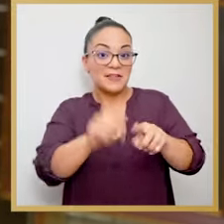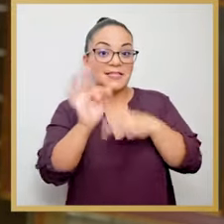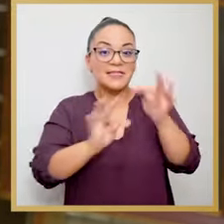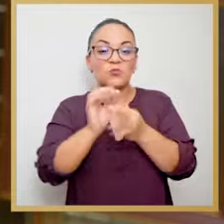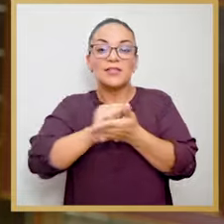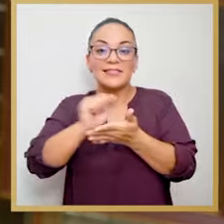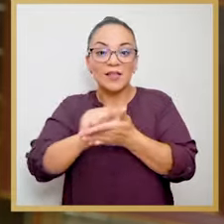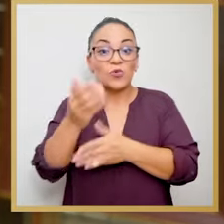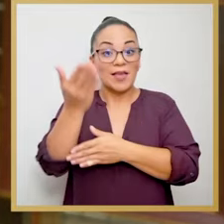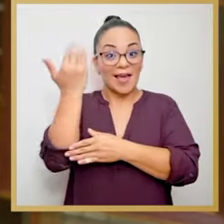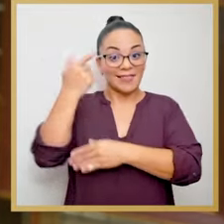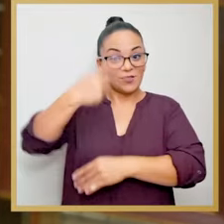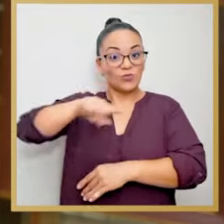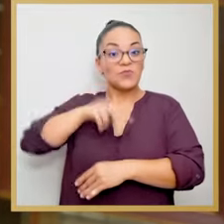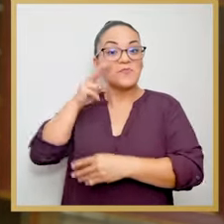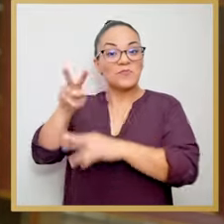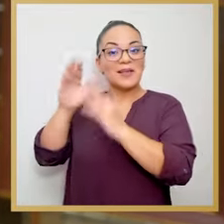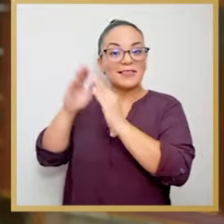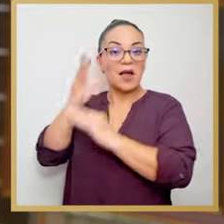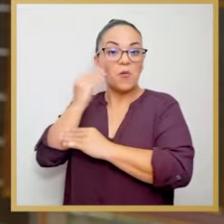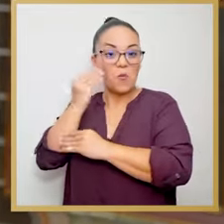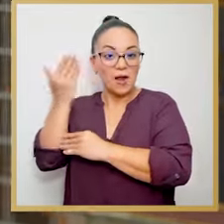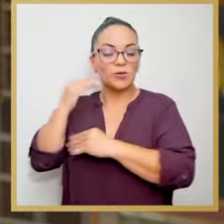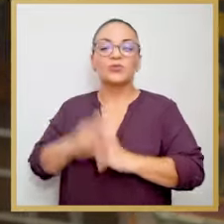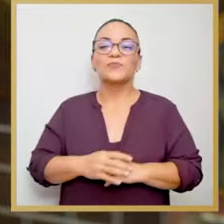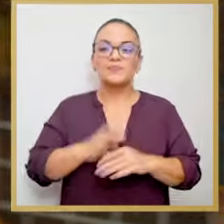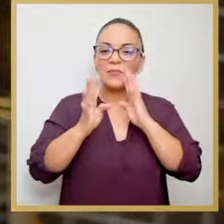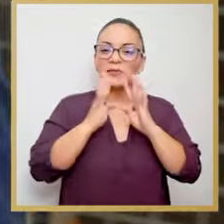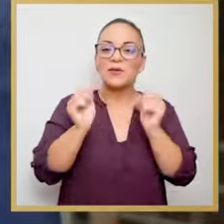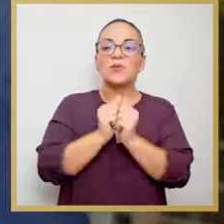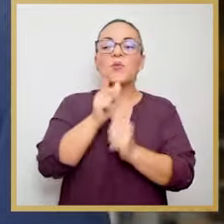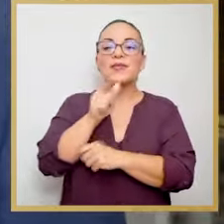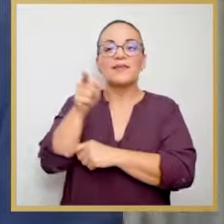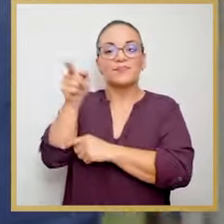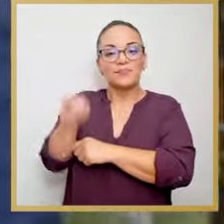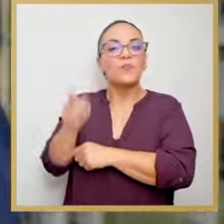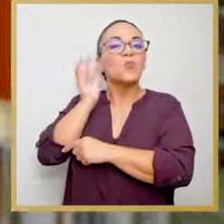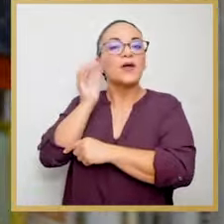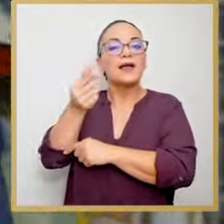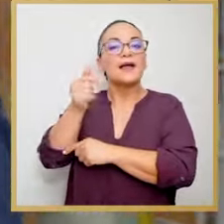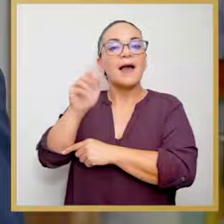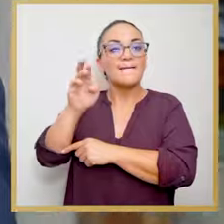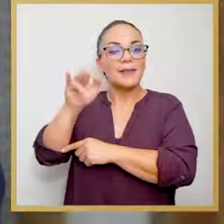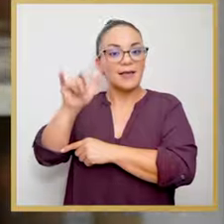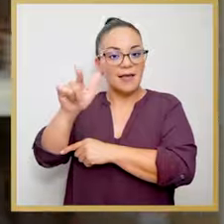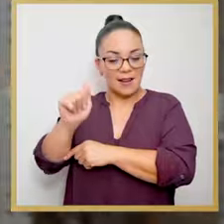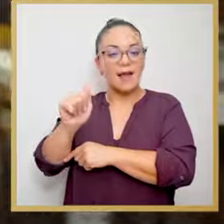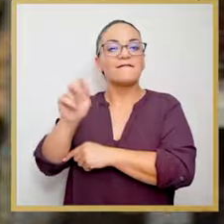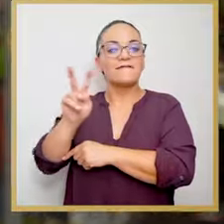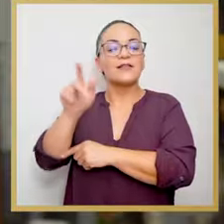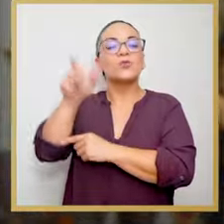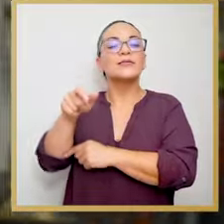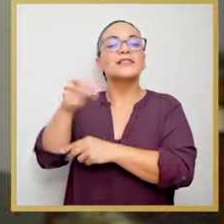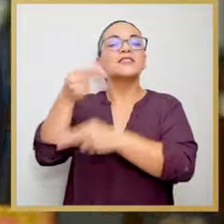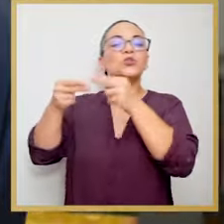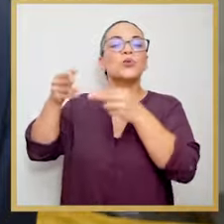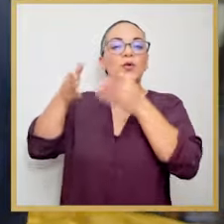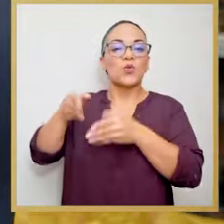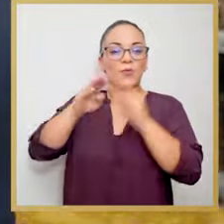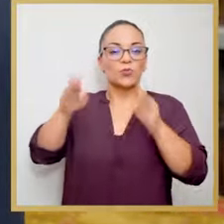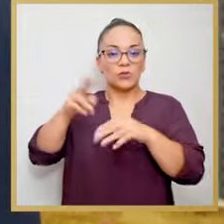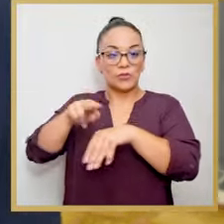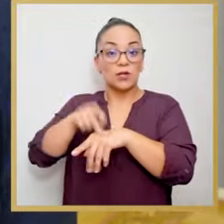niños en la casa de nuestros abuelos. Vamos a conversar de todo esto con Gabriela Villalobos, historiadora del Museo Nacional.